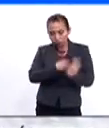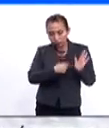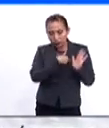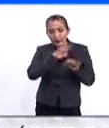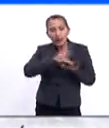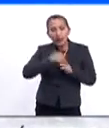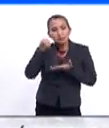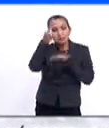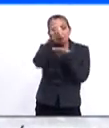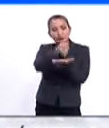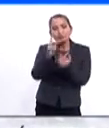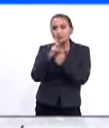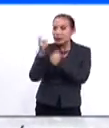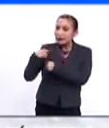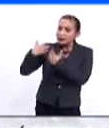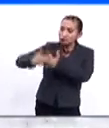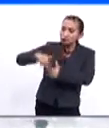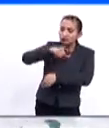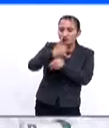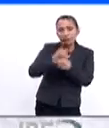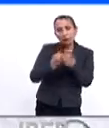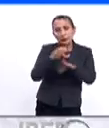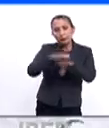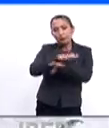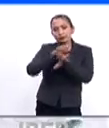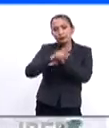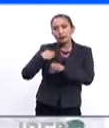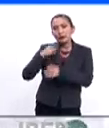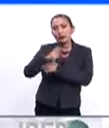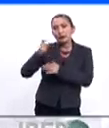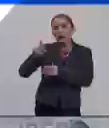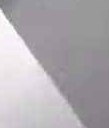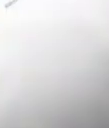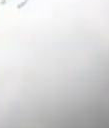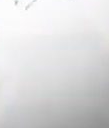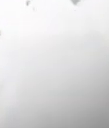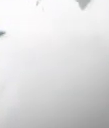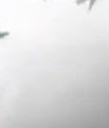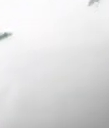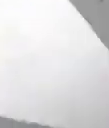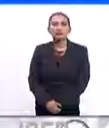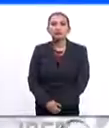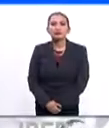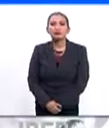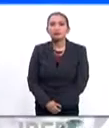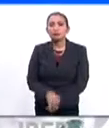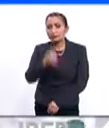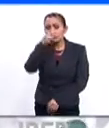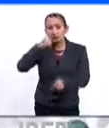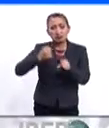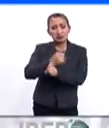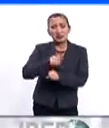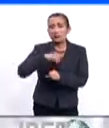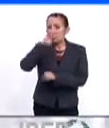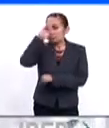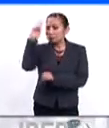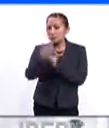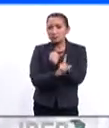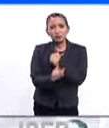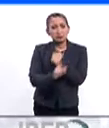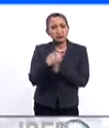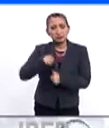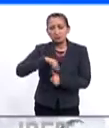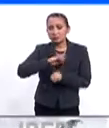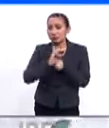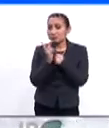a llevar más inversión al país y planteó una nueva reforma de pensiones. La violencia es el cáncer más grande que enfrentamos